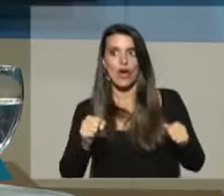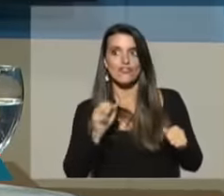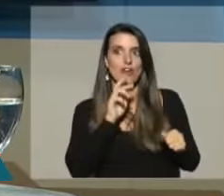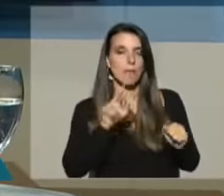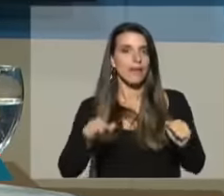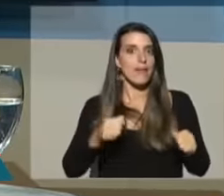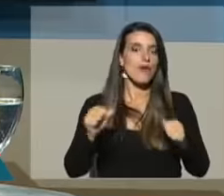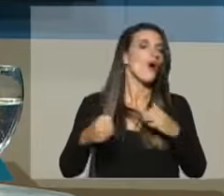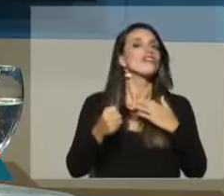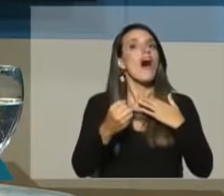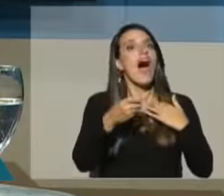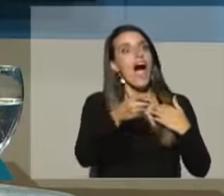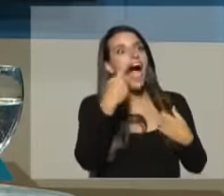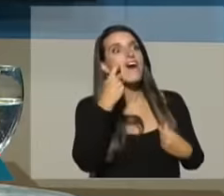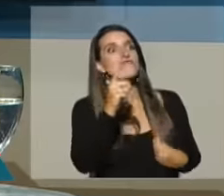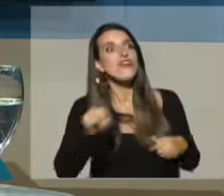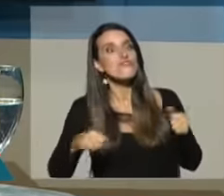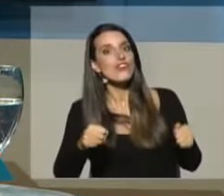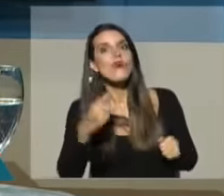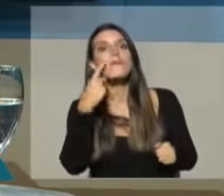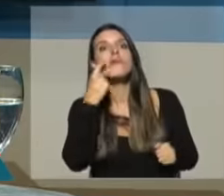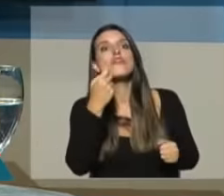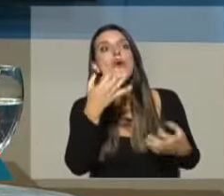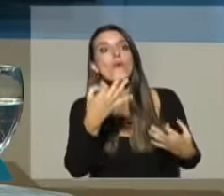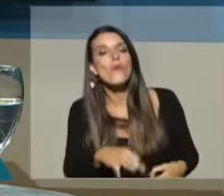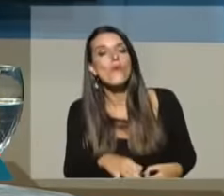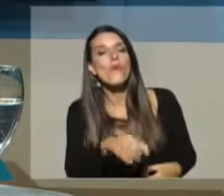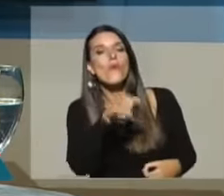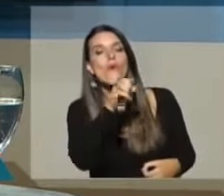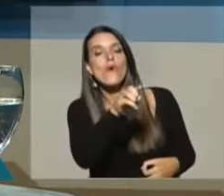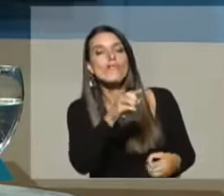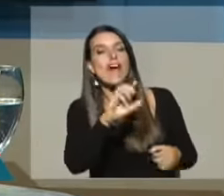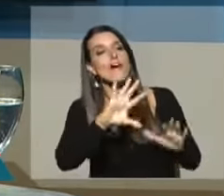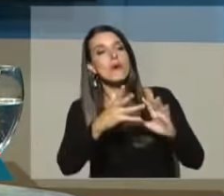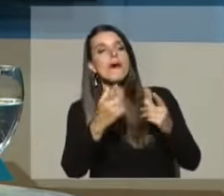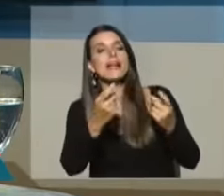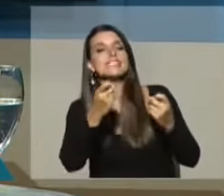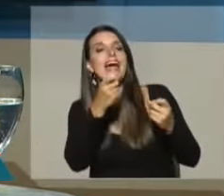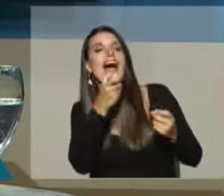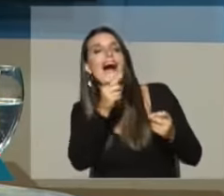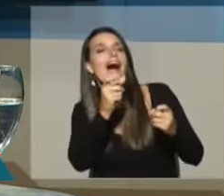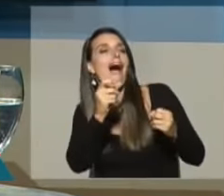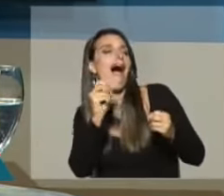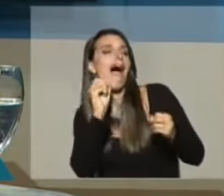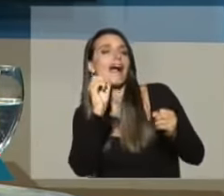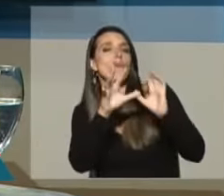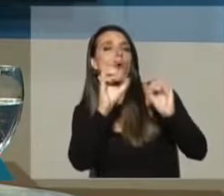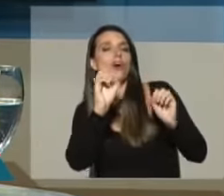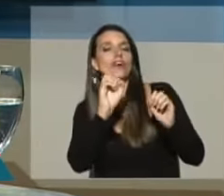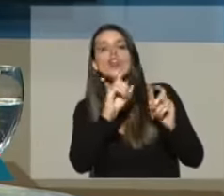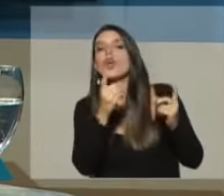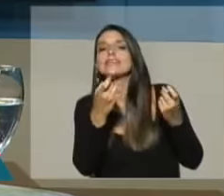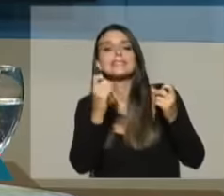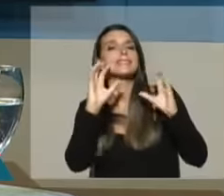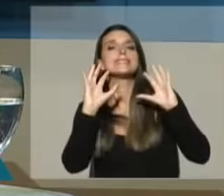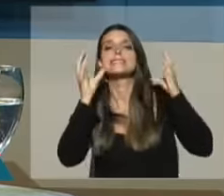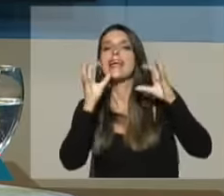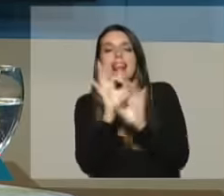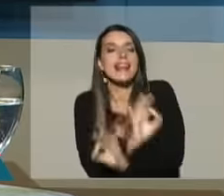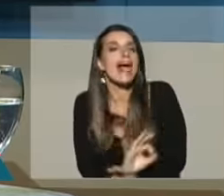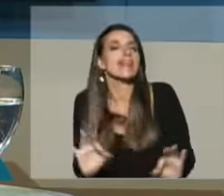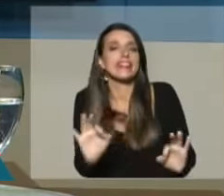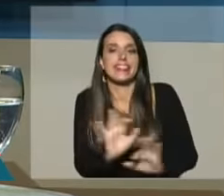preguntas, lo que está confirmando es que lo que necesitan es agraviar para tratar de convencer. Y aquí no se necesita agraviar a nadie.